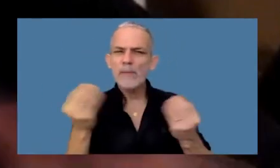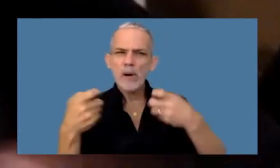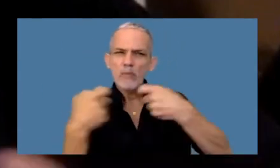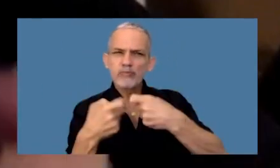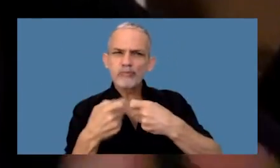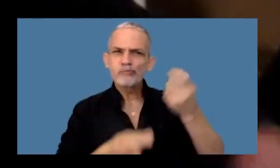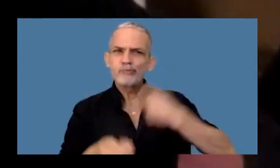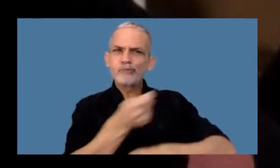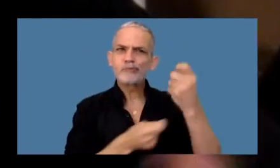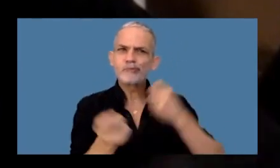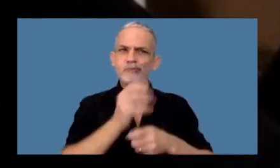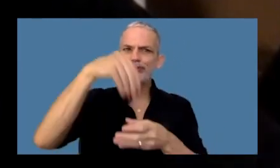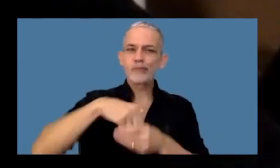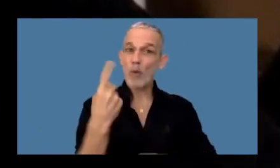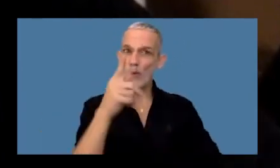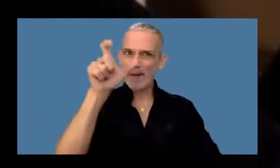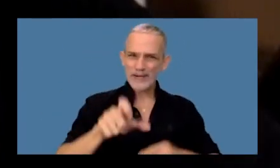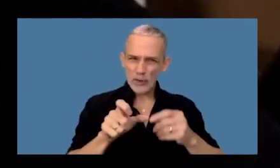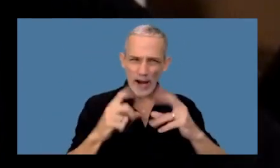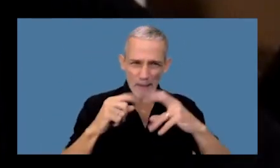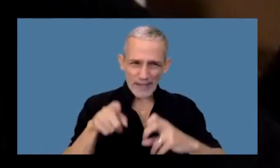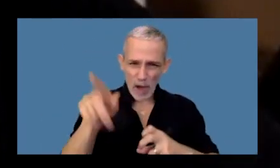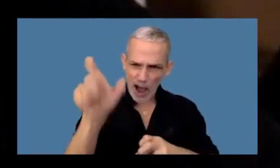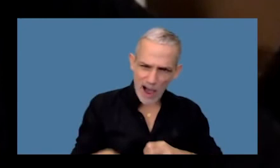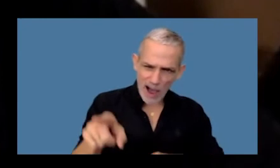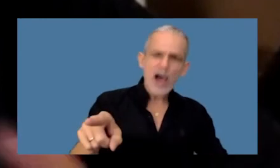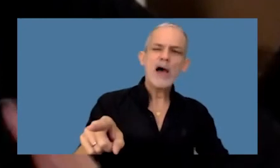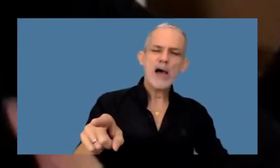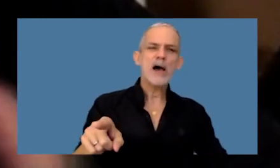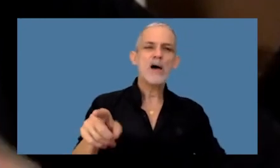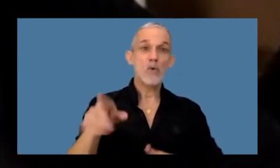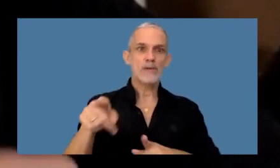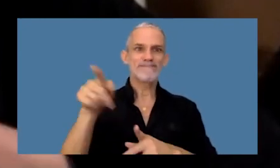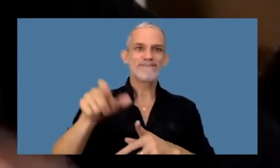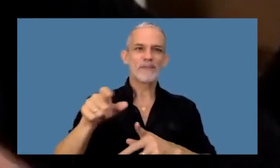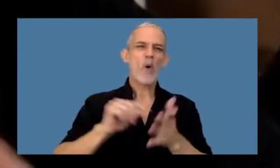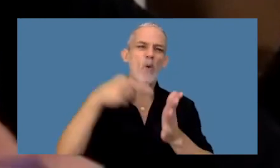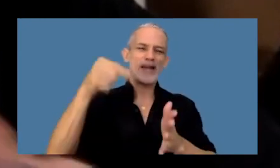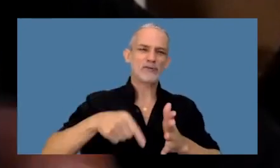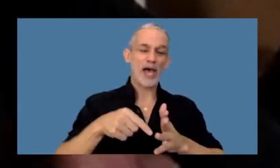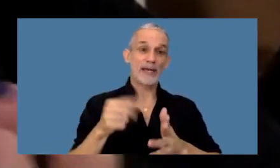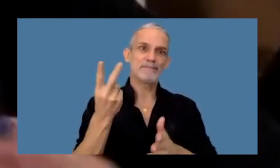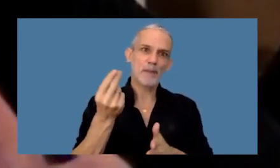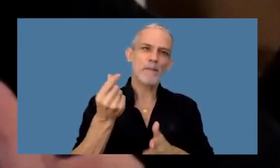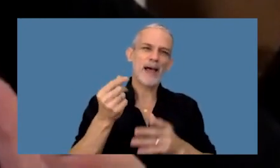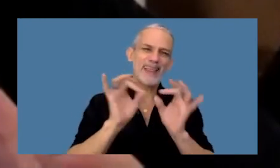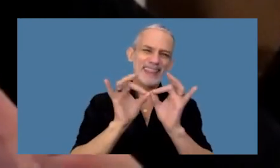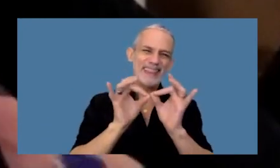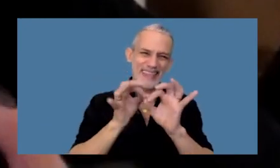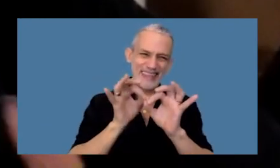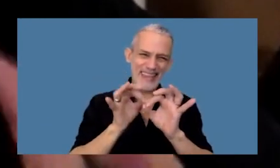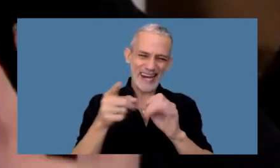narcocriminal y a uno de los investigados un trader porteño de criptomonedas se lo juzgó